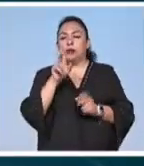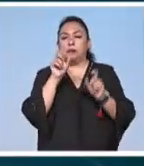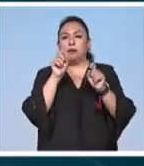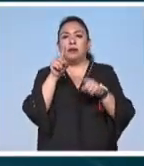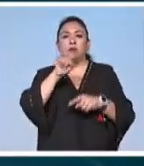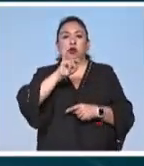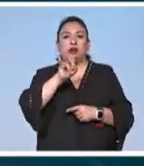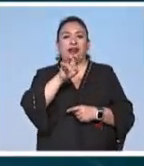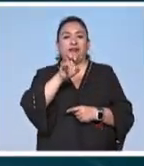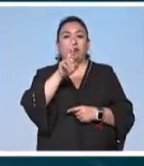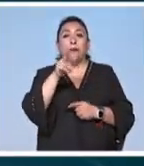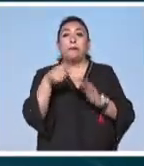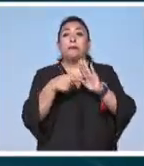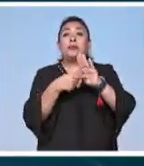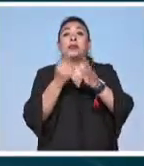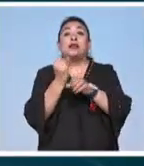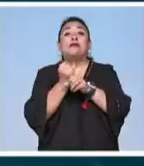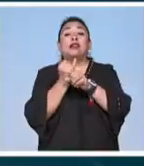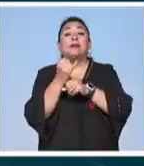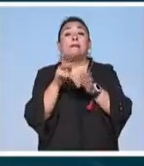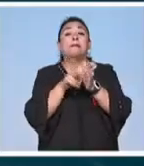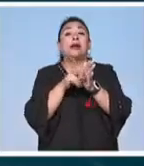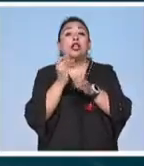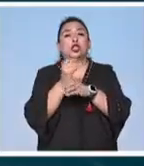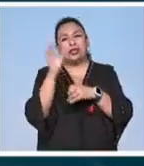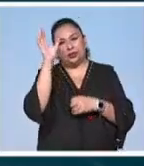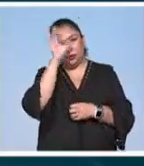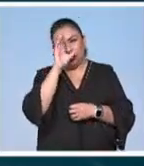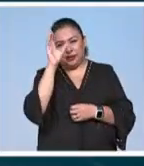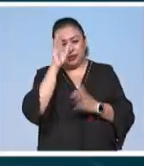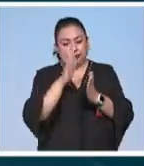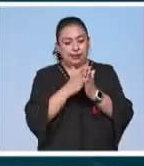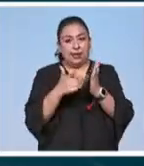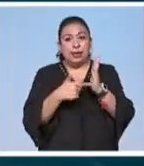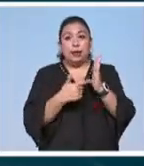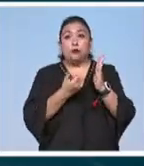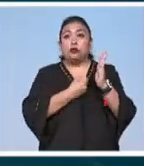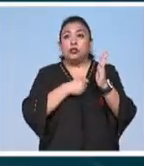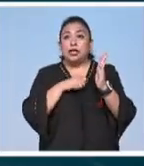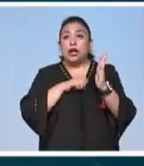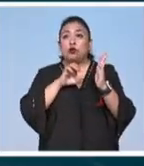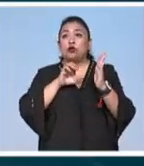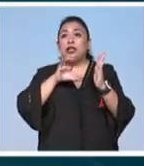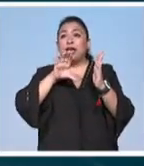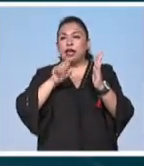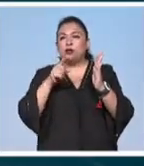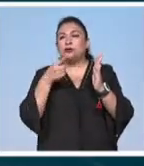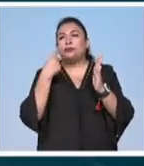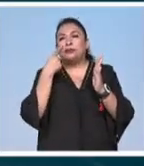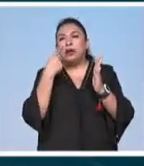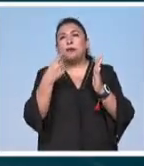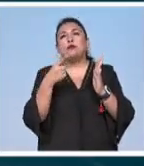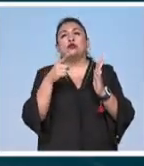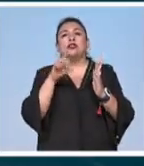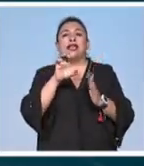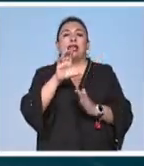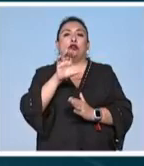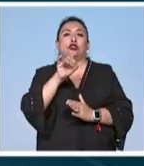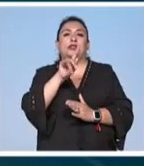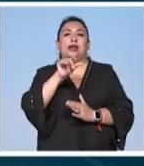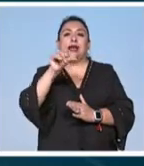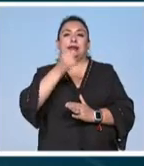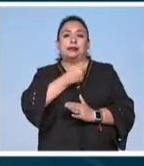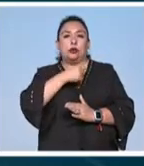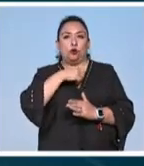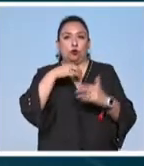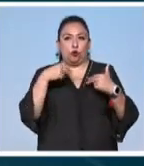javier cruzmena presenta una investigación de periodismo de ciencia en el libro la salud y sus ecos una aproximación ecosistémica a la